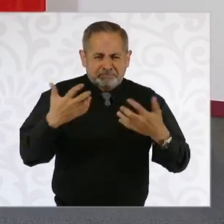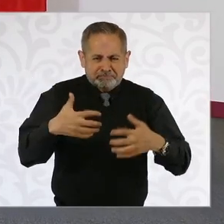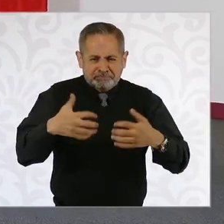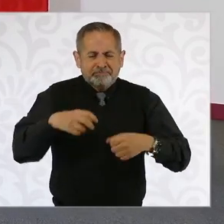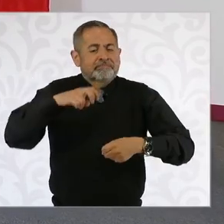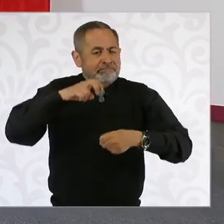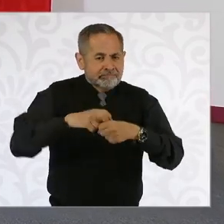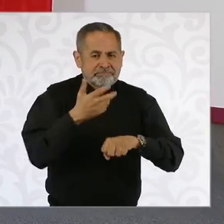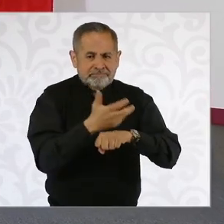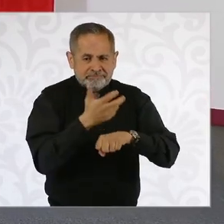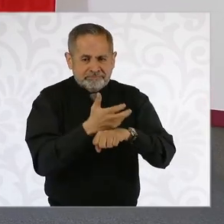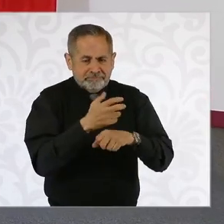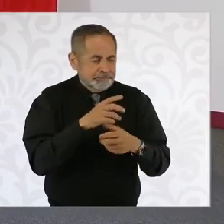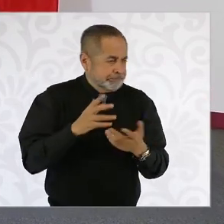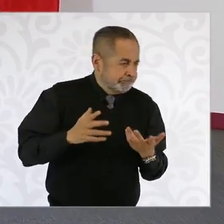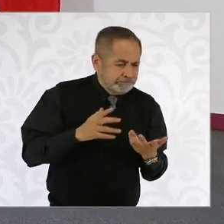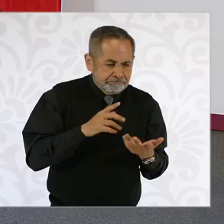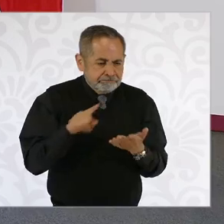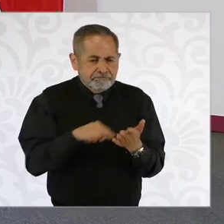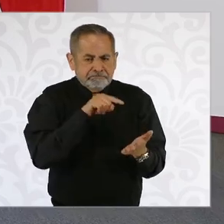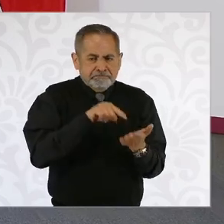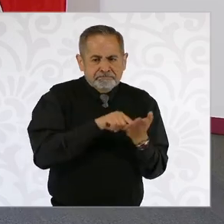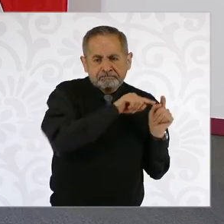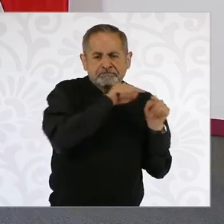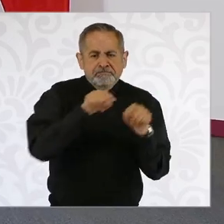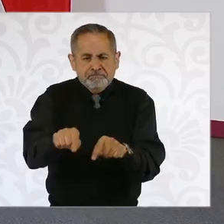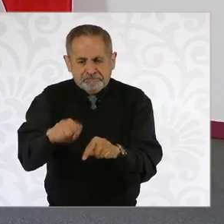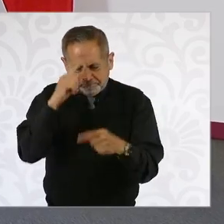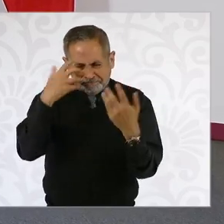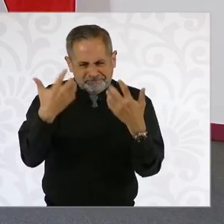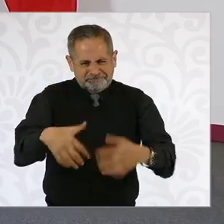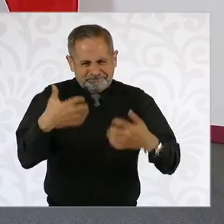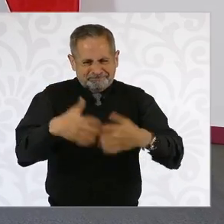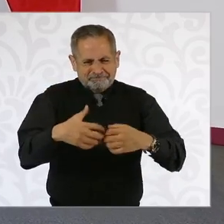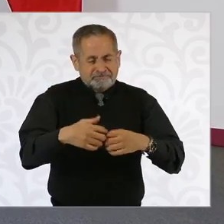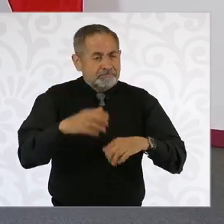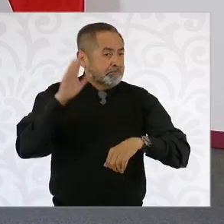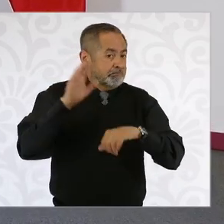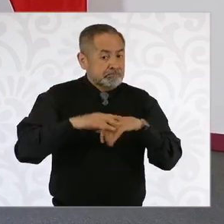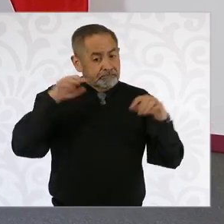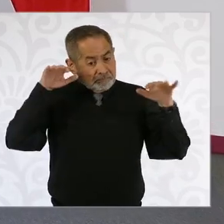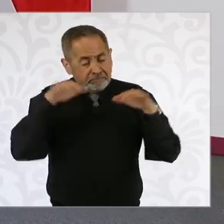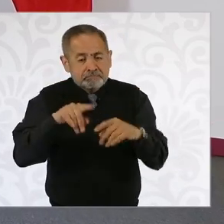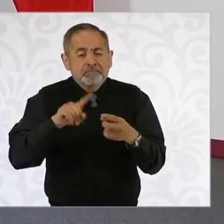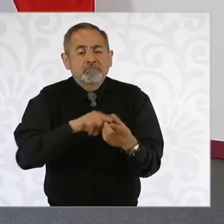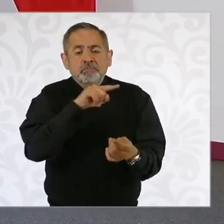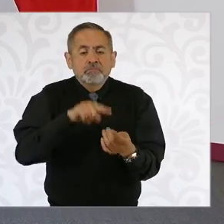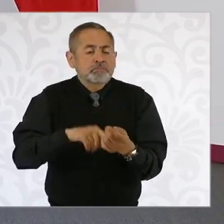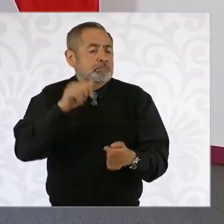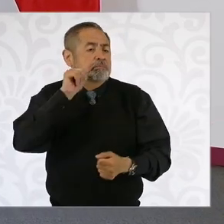en Estados Unidos y uno de los lugares que ha tenido un boom en este sentido es Arizona.